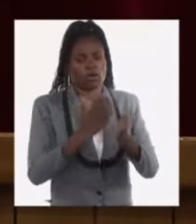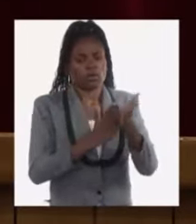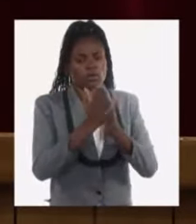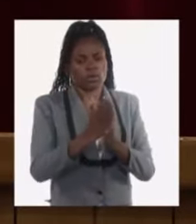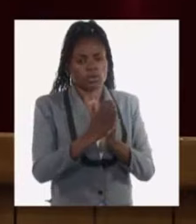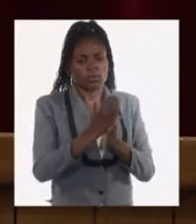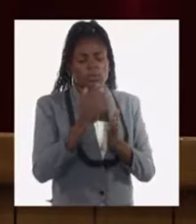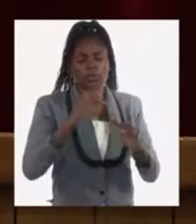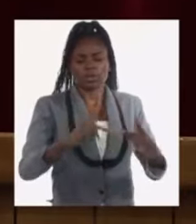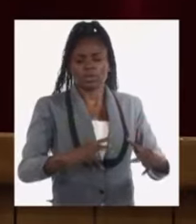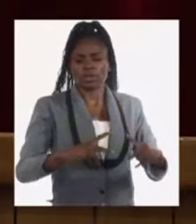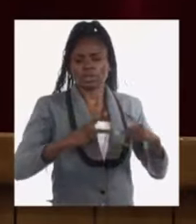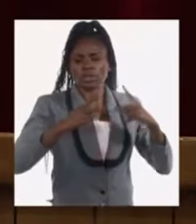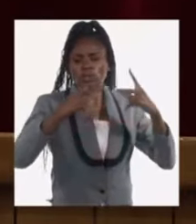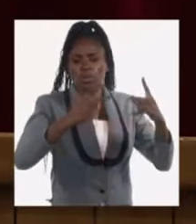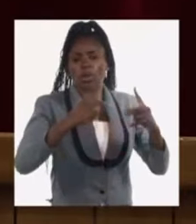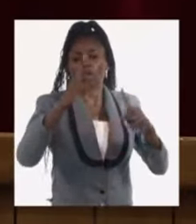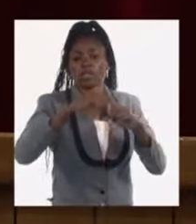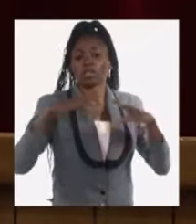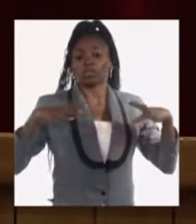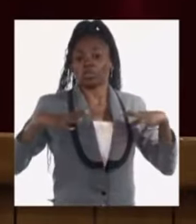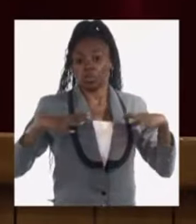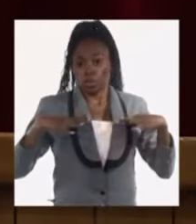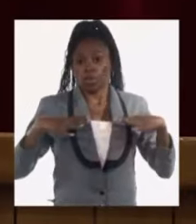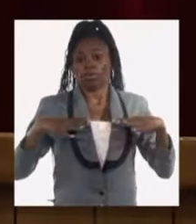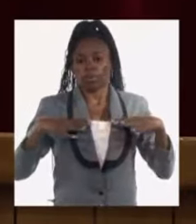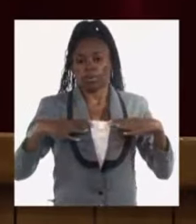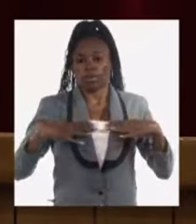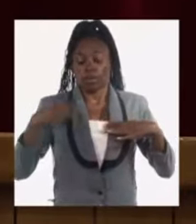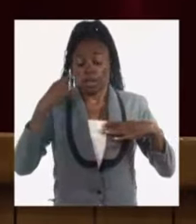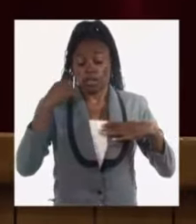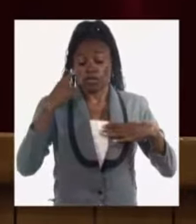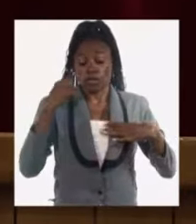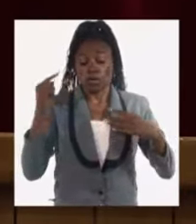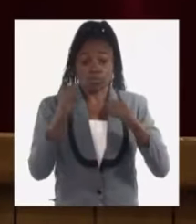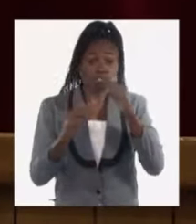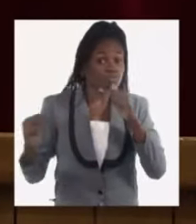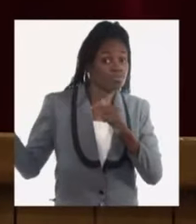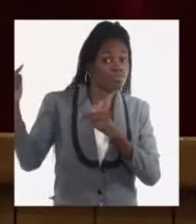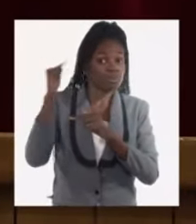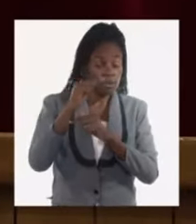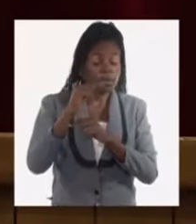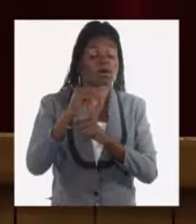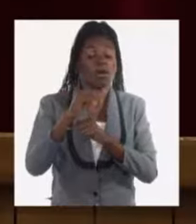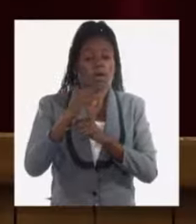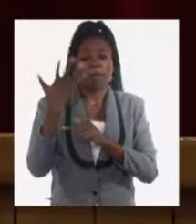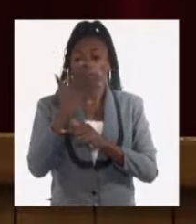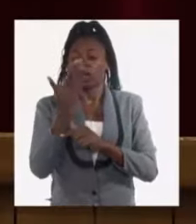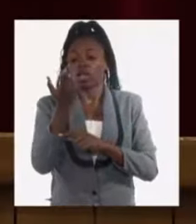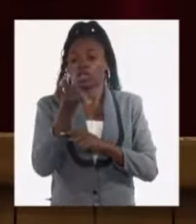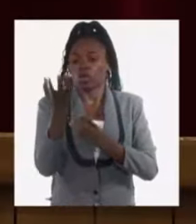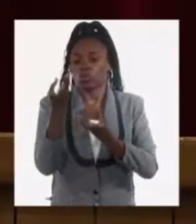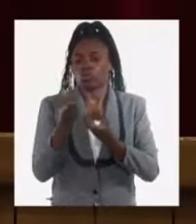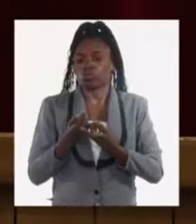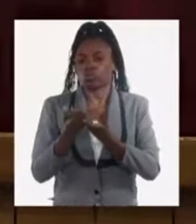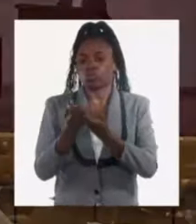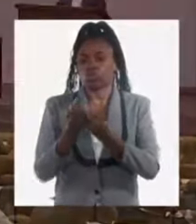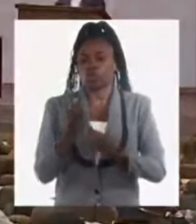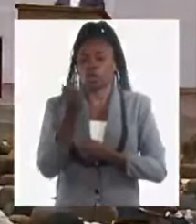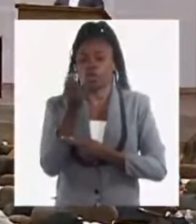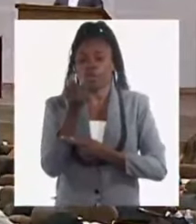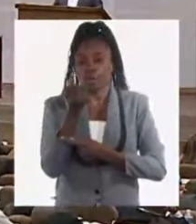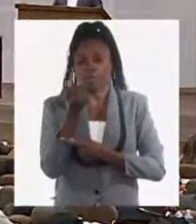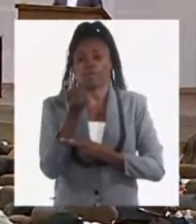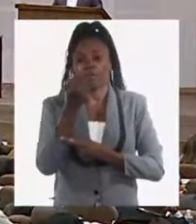la regular recuperación del turismo, que, por supuesto, es una actividad básica, principal, esencial para la recuperación económica del país,